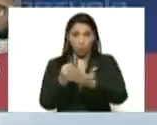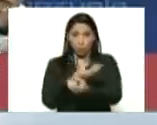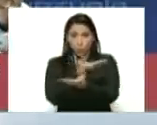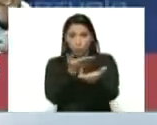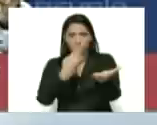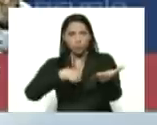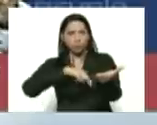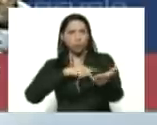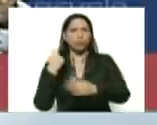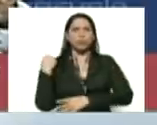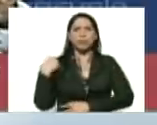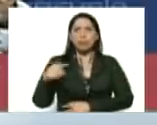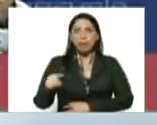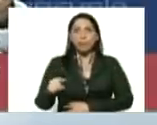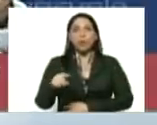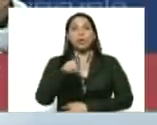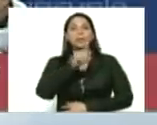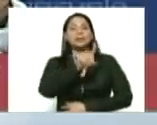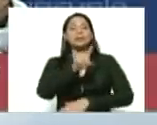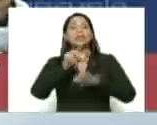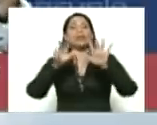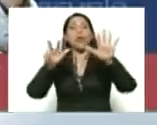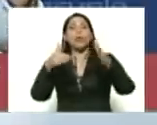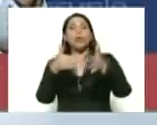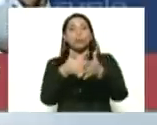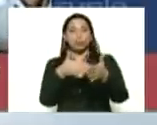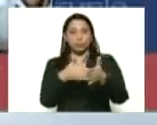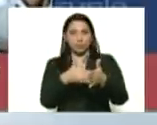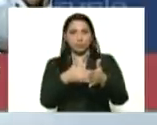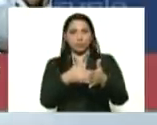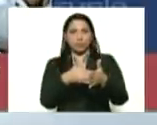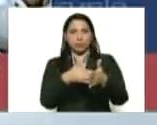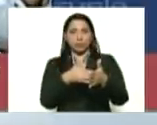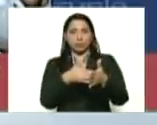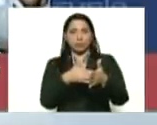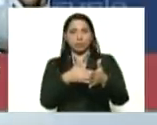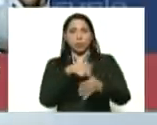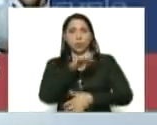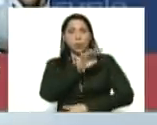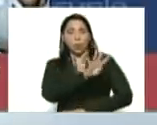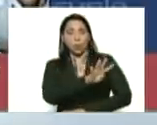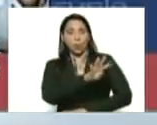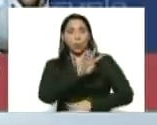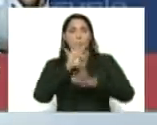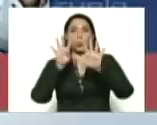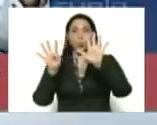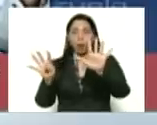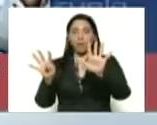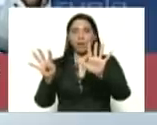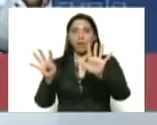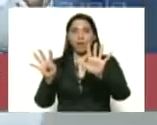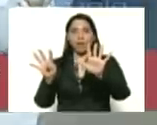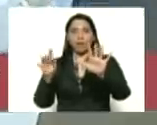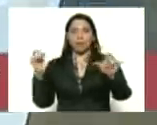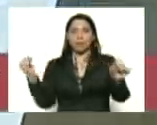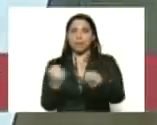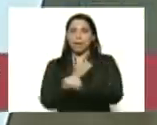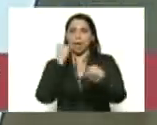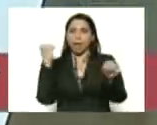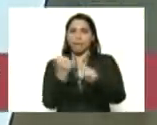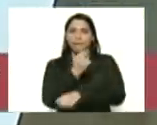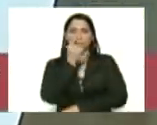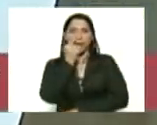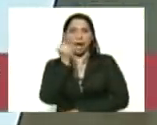108.409 trabajadores y